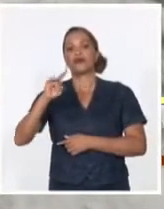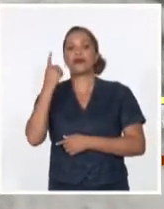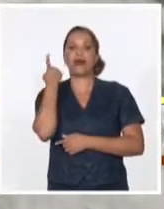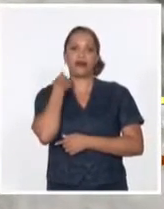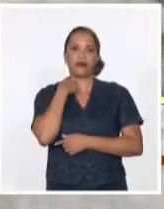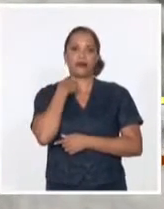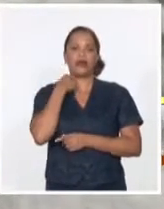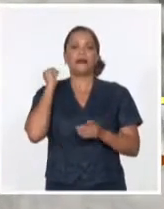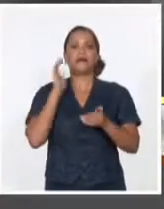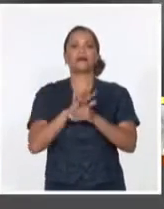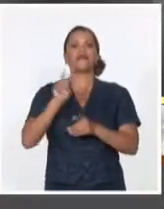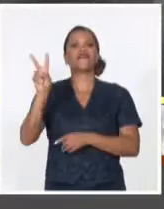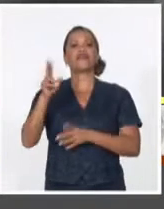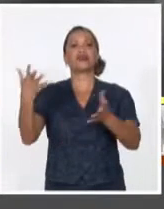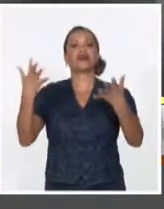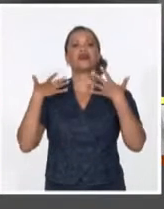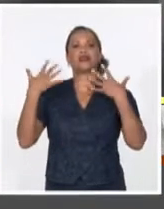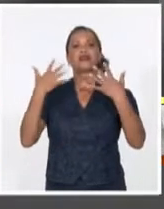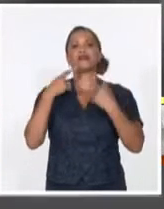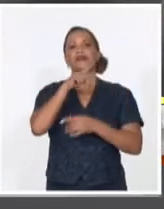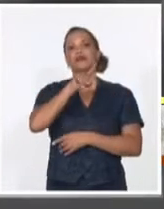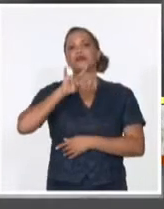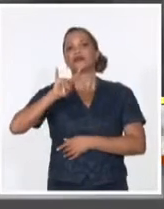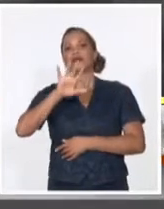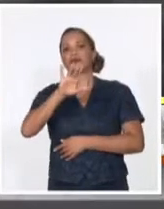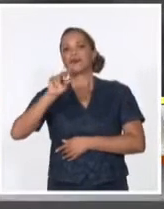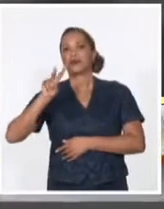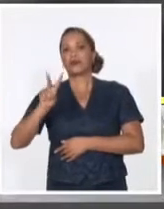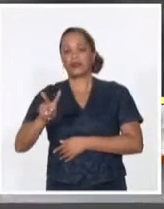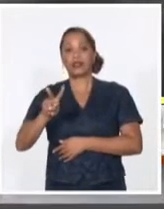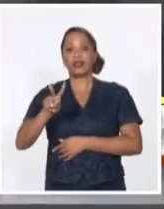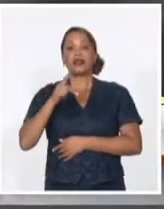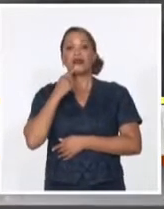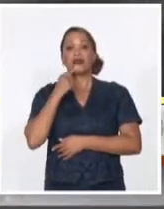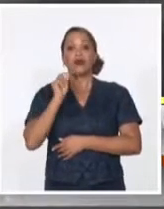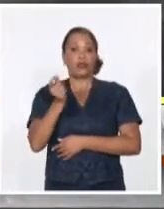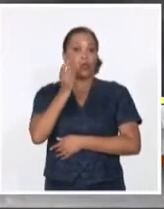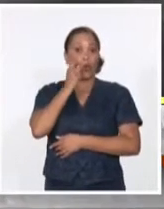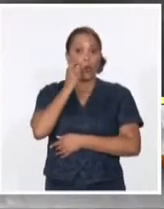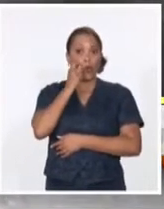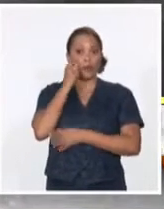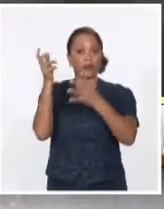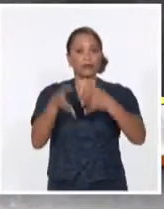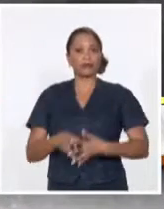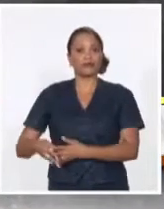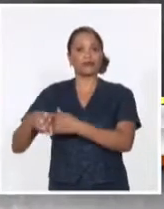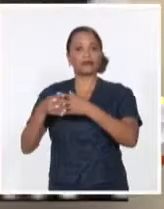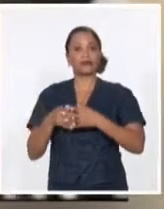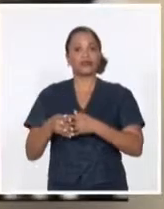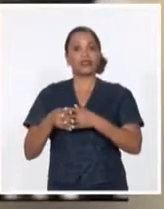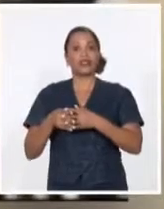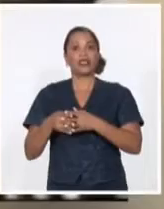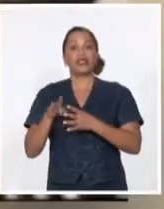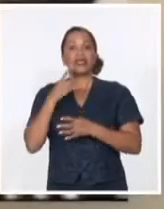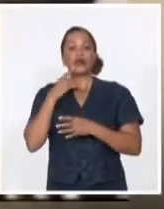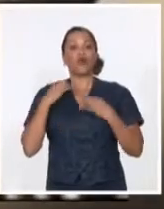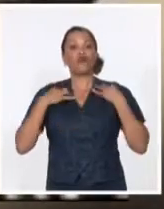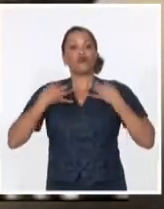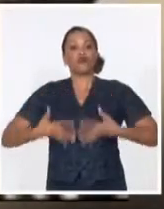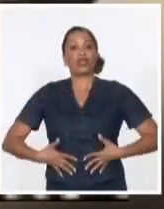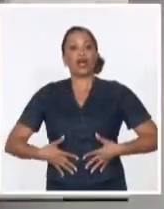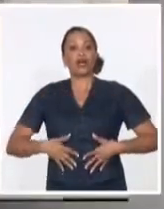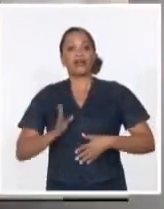verano de 1962, cuando el químico de la CIA Sidney Gottlieb contaminó un traje de buceo que